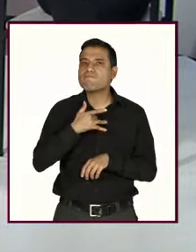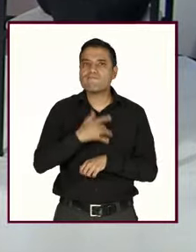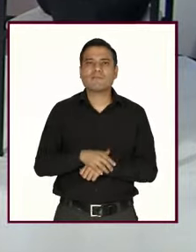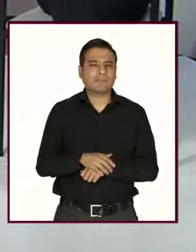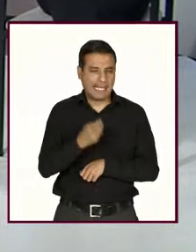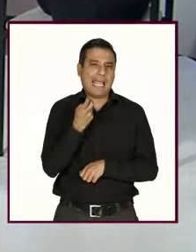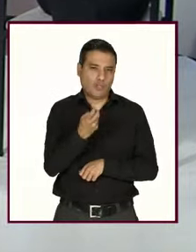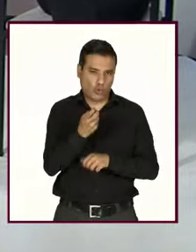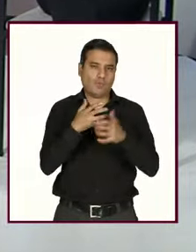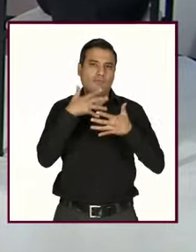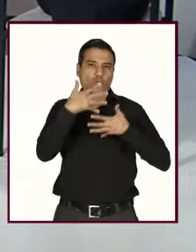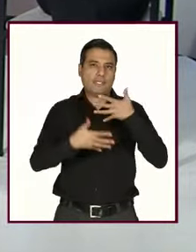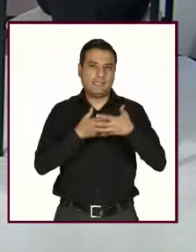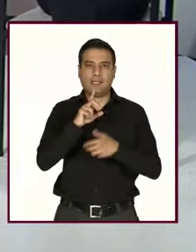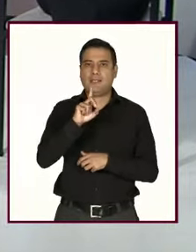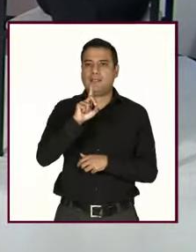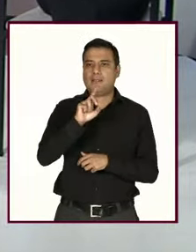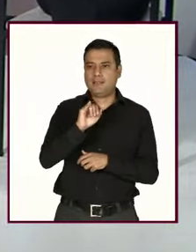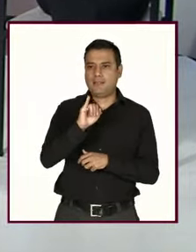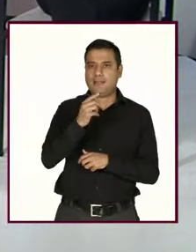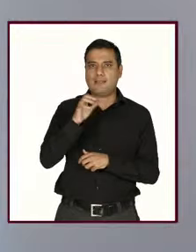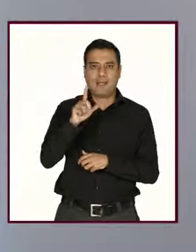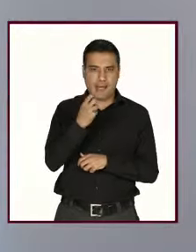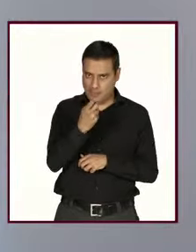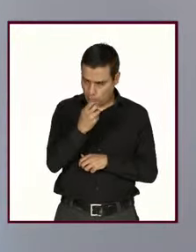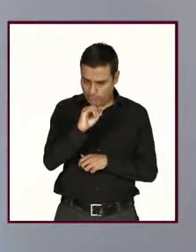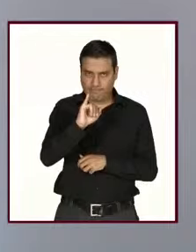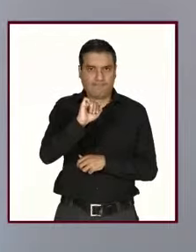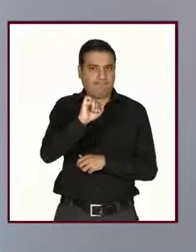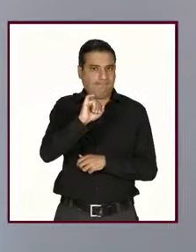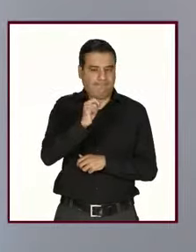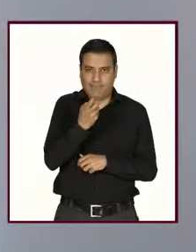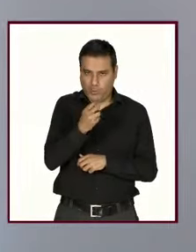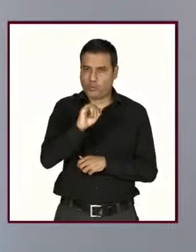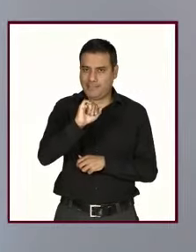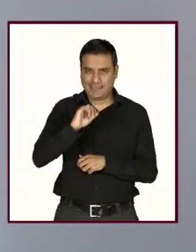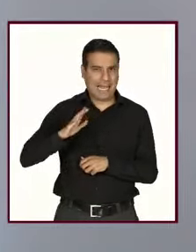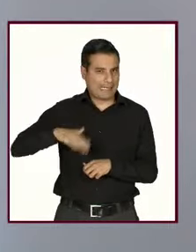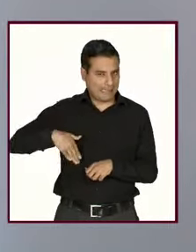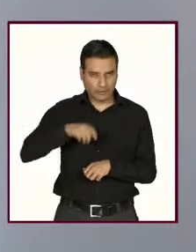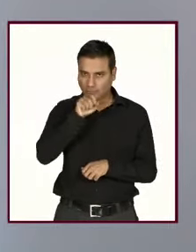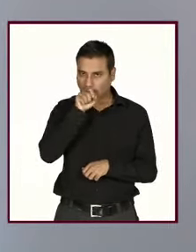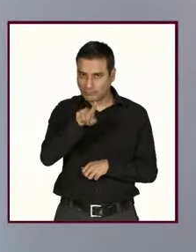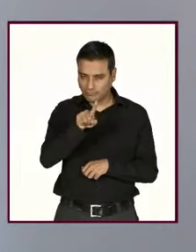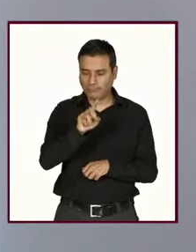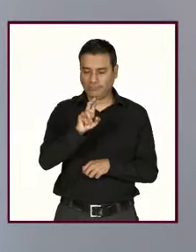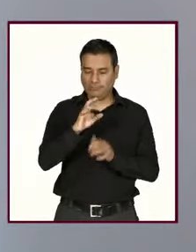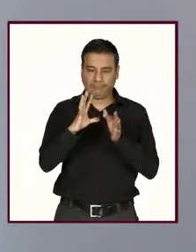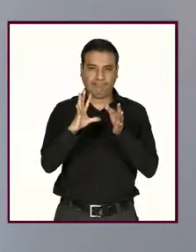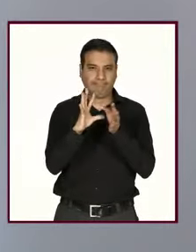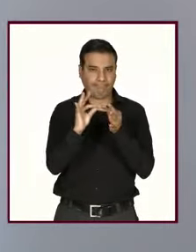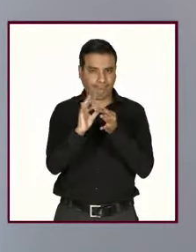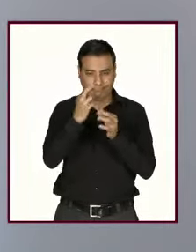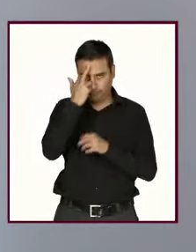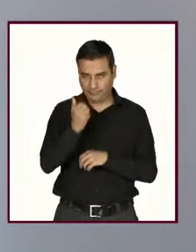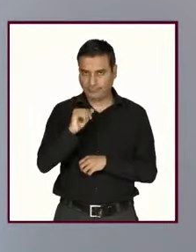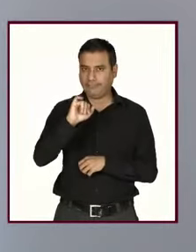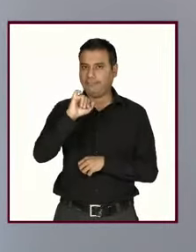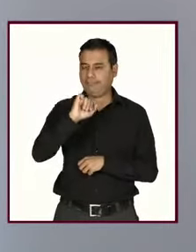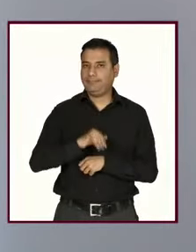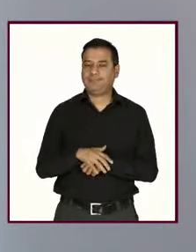es la violencia digital. Esa es justamente la violencia digital a la que acaban de dar en esas respuestas. Me parece